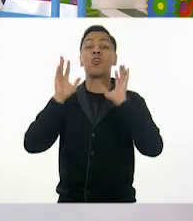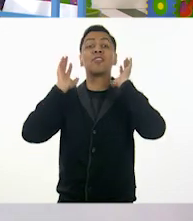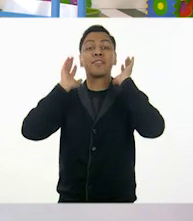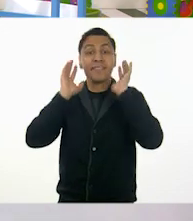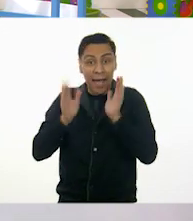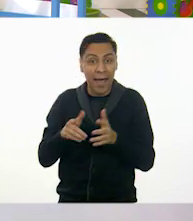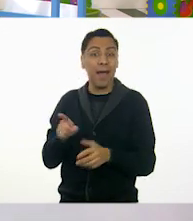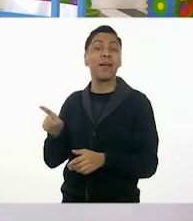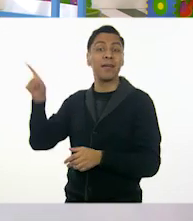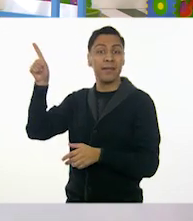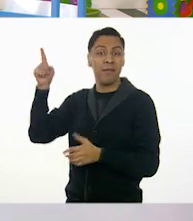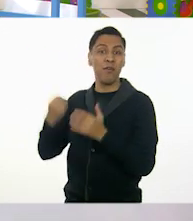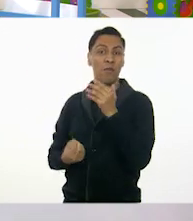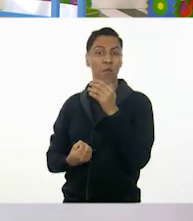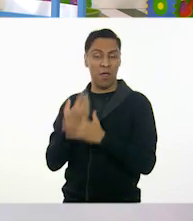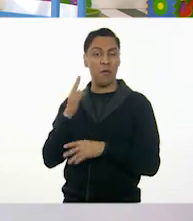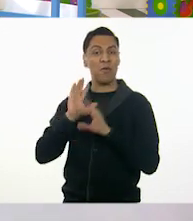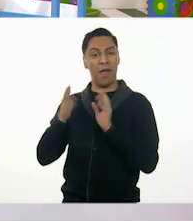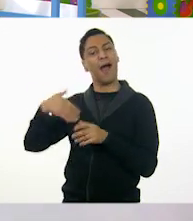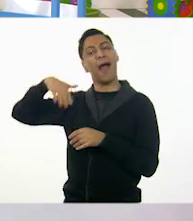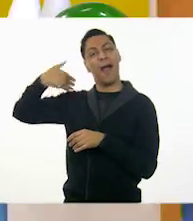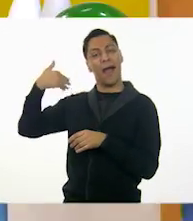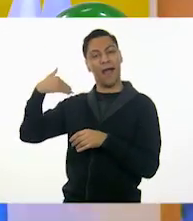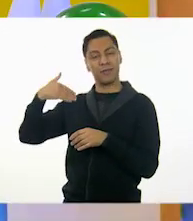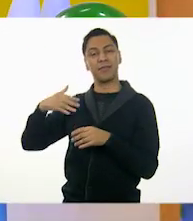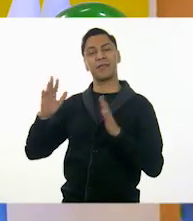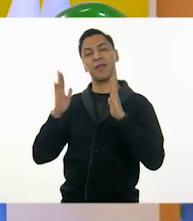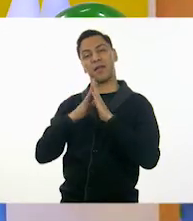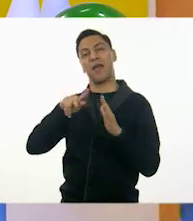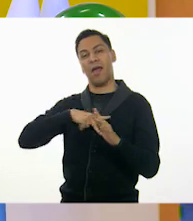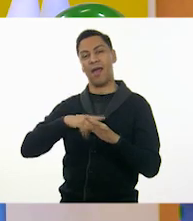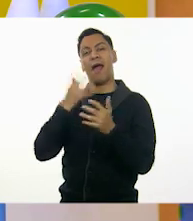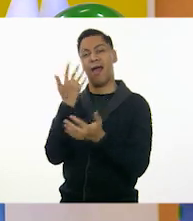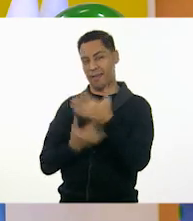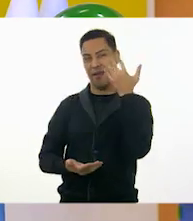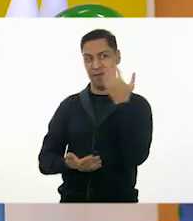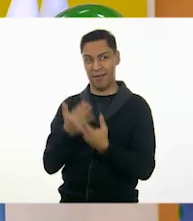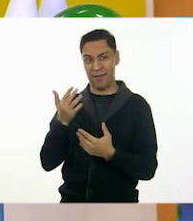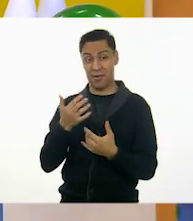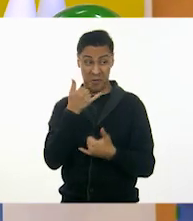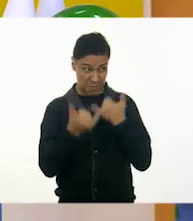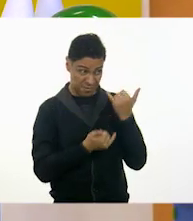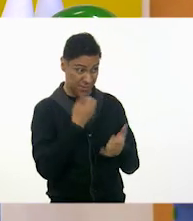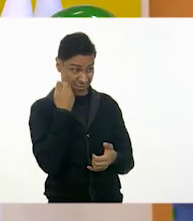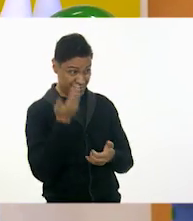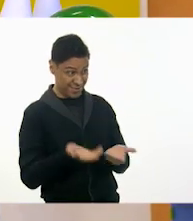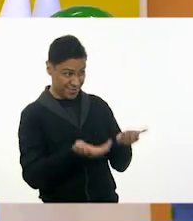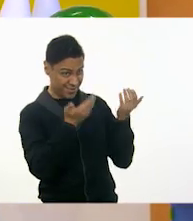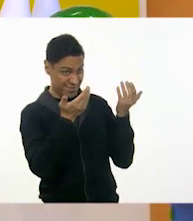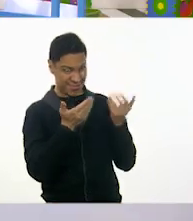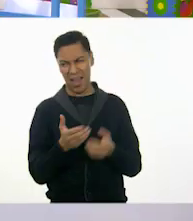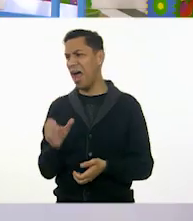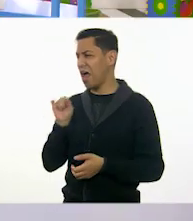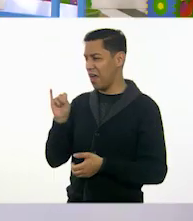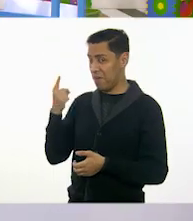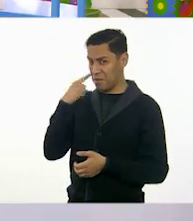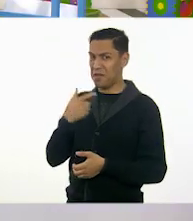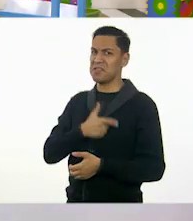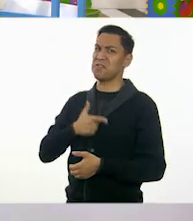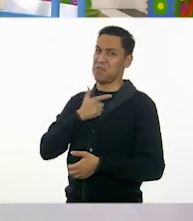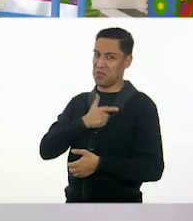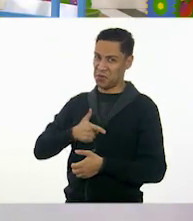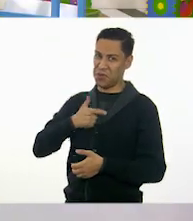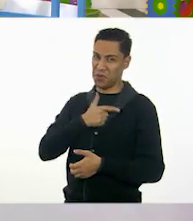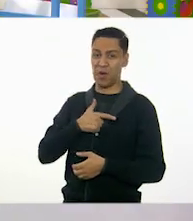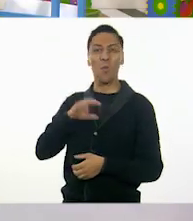¡Ah! ¡Tarán! Muy bien. ¿Quieres jugar con este? Claro. Ok. Mira, este lo voy a poner aquí. ¡Guau! Me encanta porque